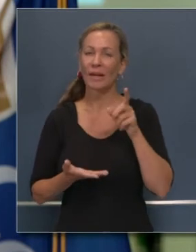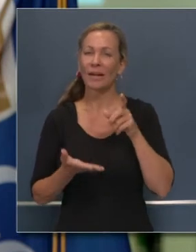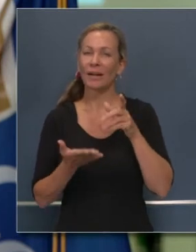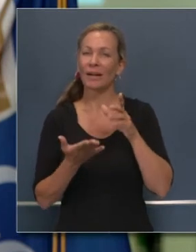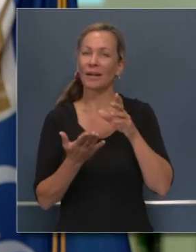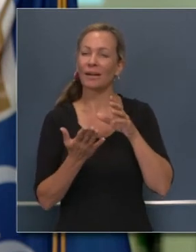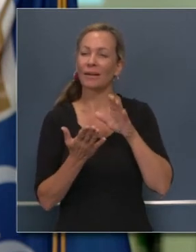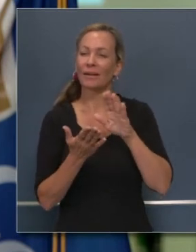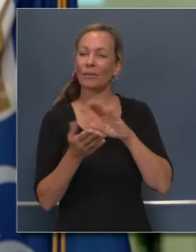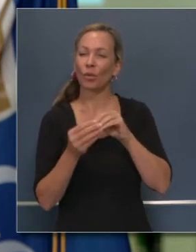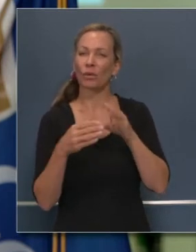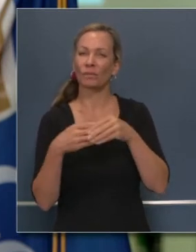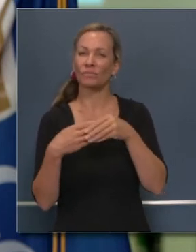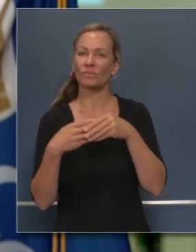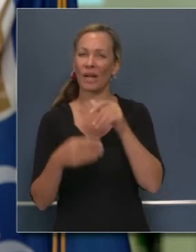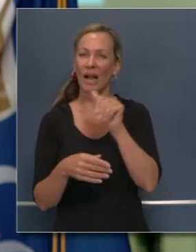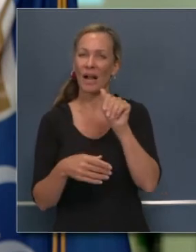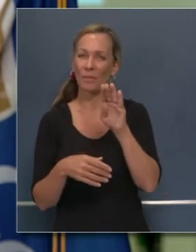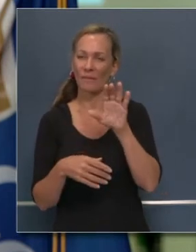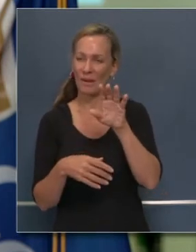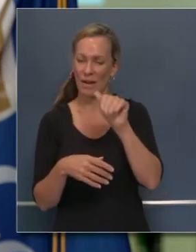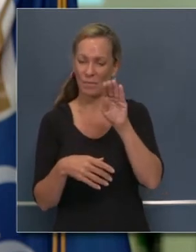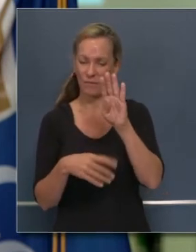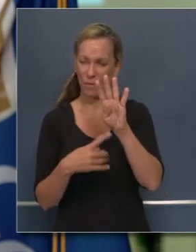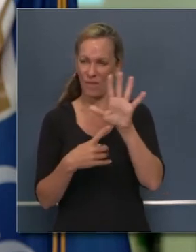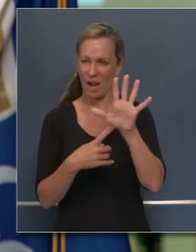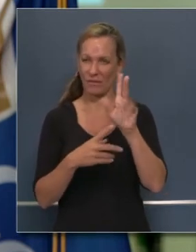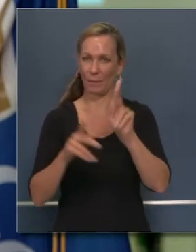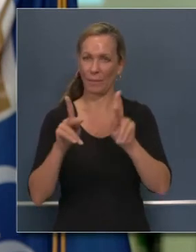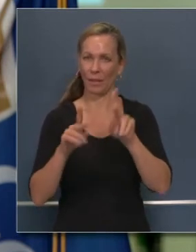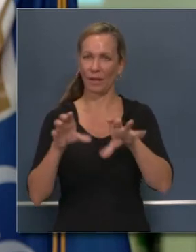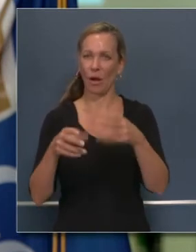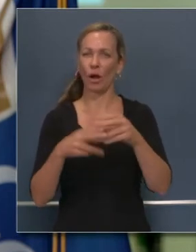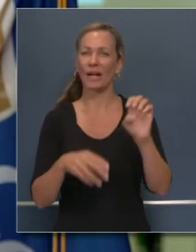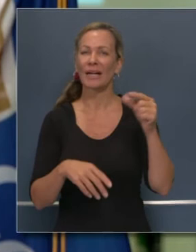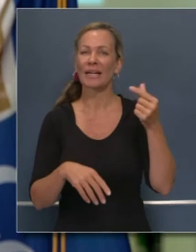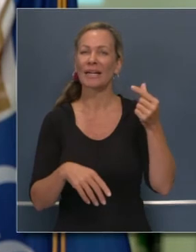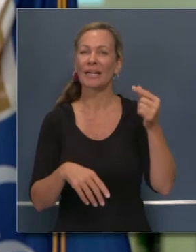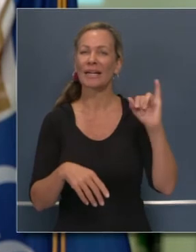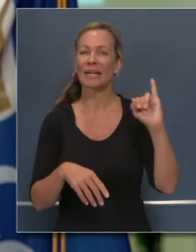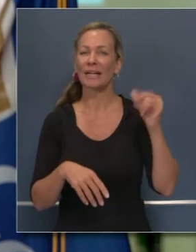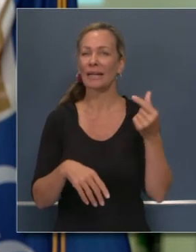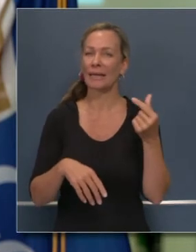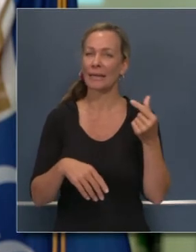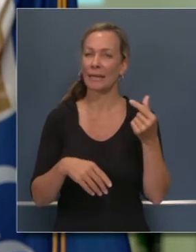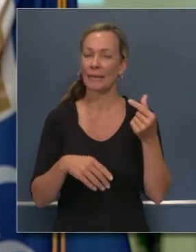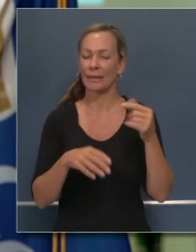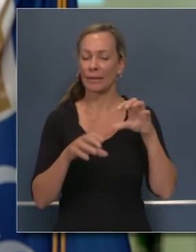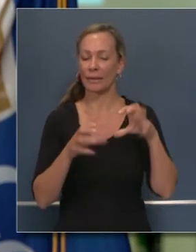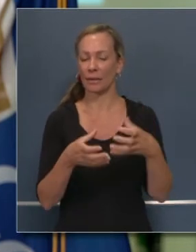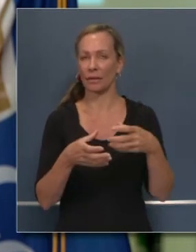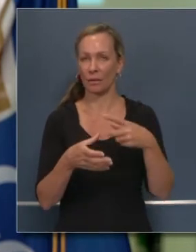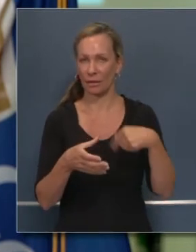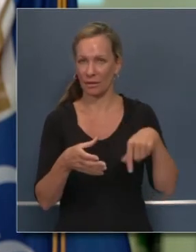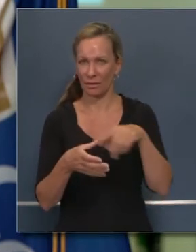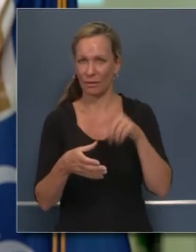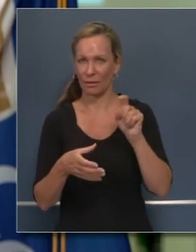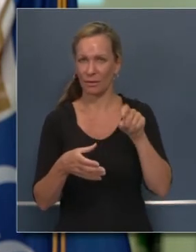alivio a esas personas de una economía no formal que se ven impactadas.